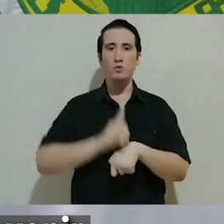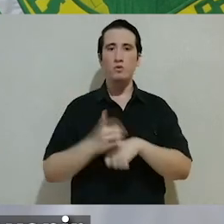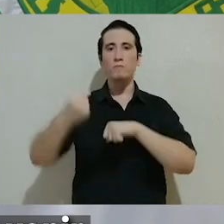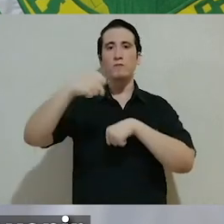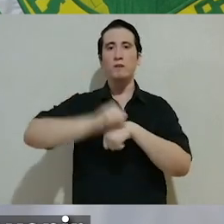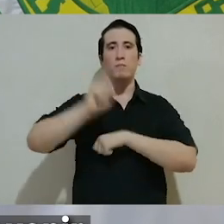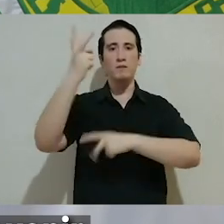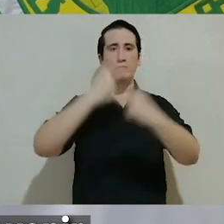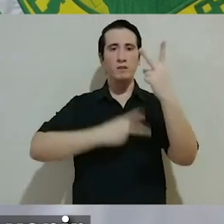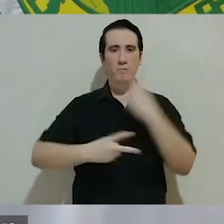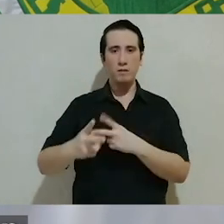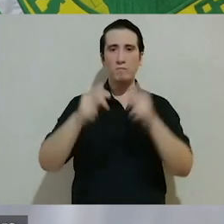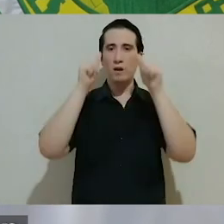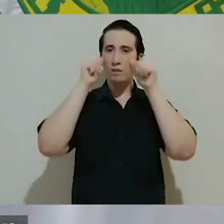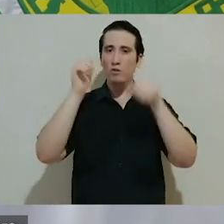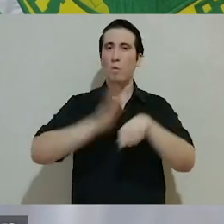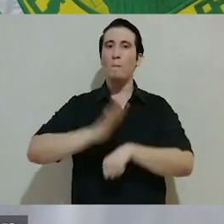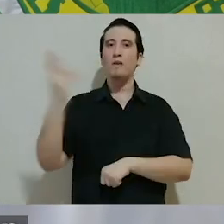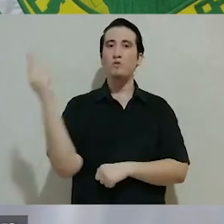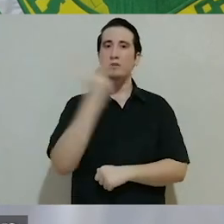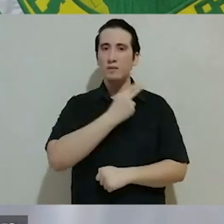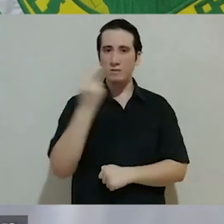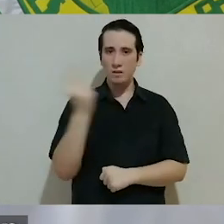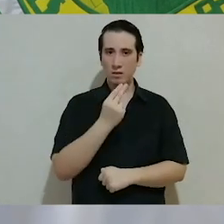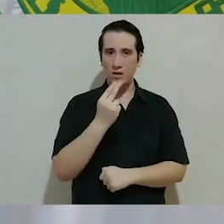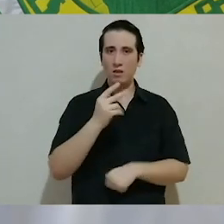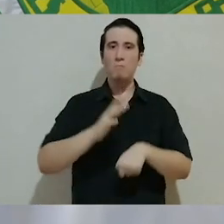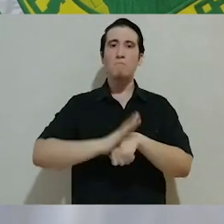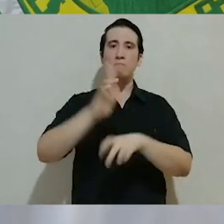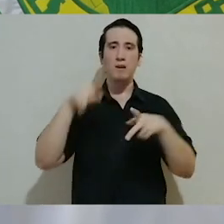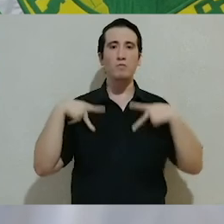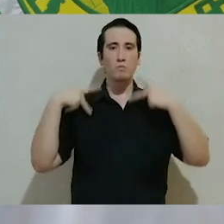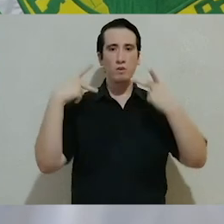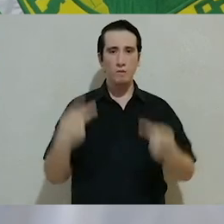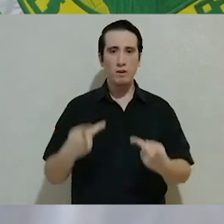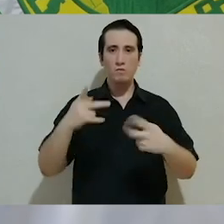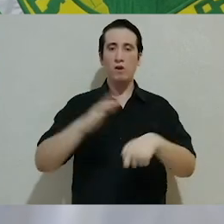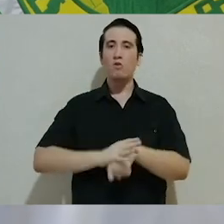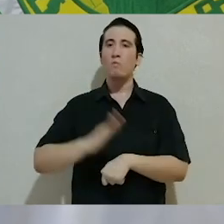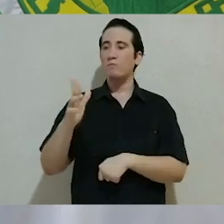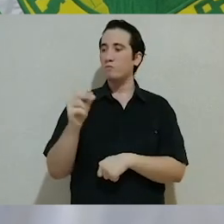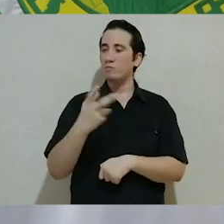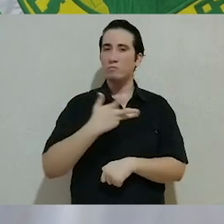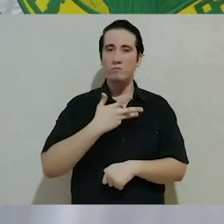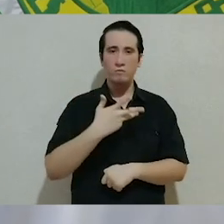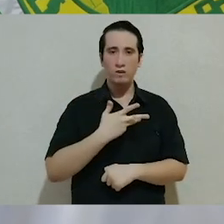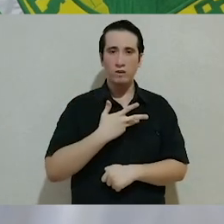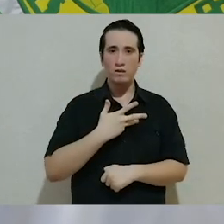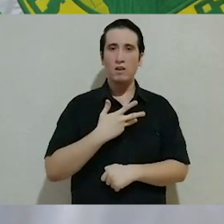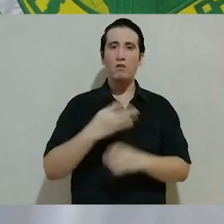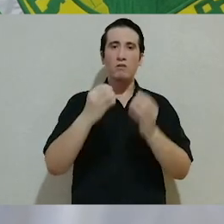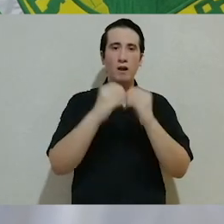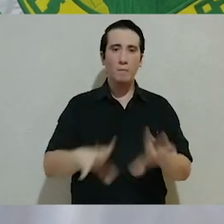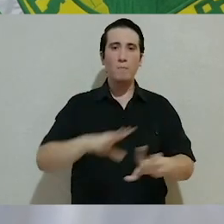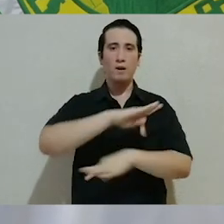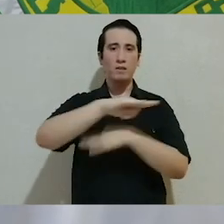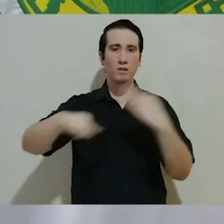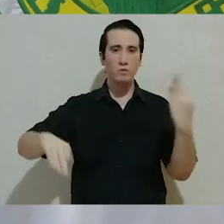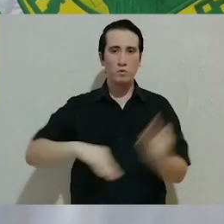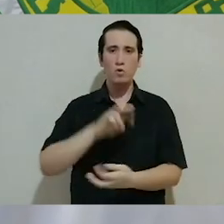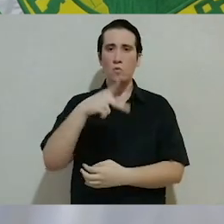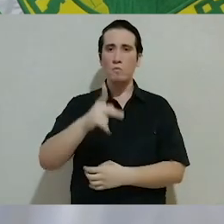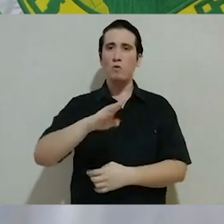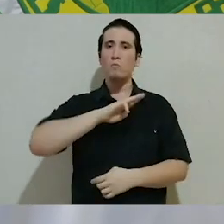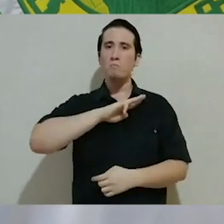en los días y semanas por venir, atendiendo a quienes más lo necesitan, a los más vulnerables, a los más desprotegidos, a quienes lo han perdido todo,